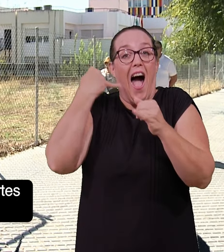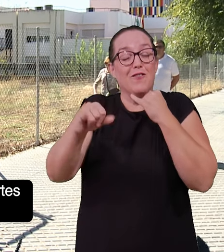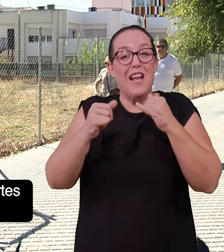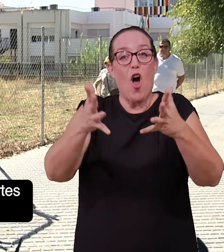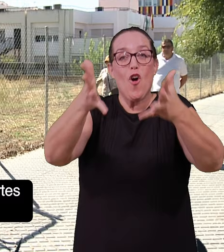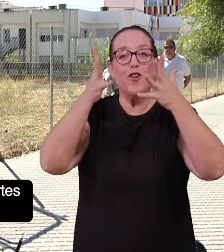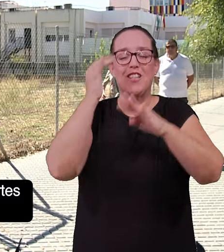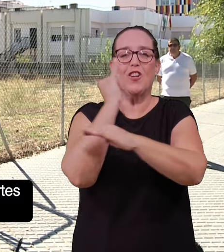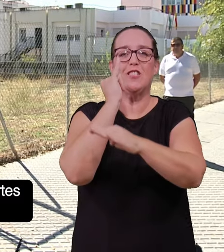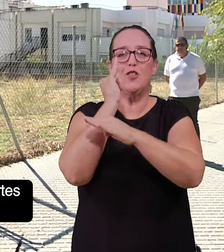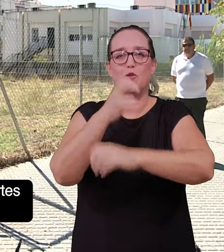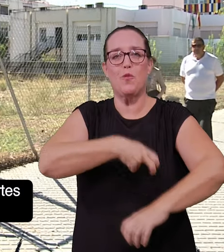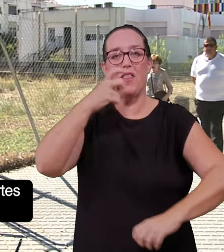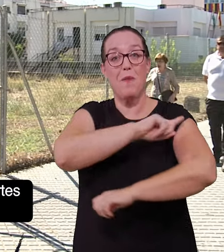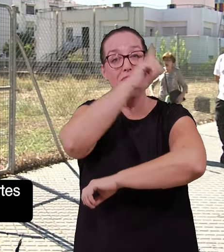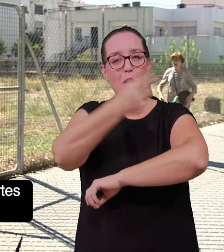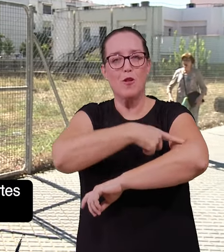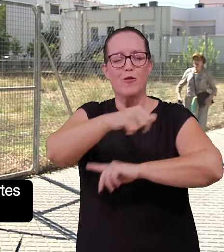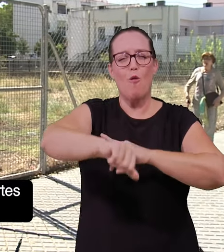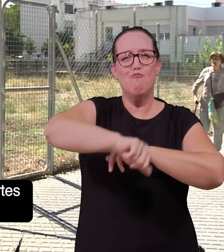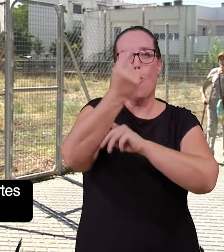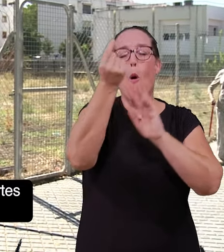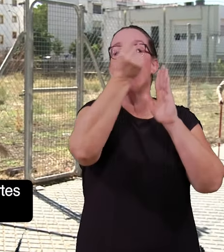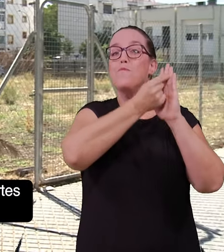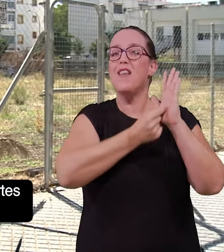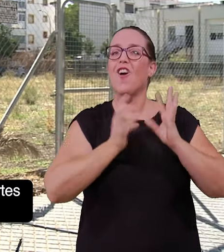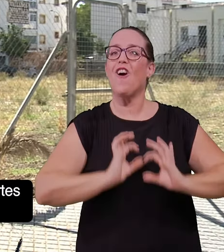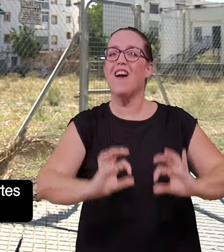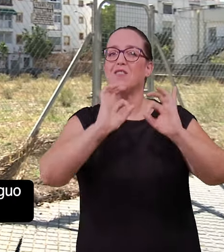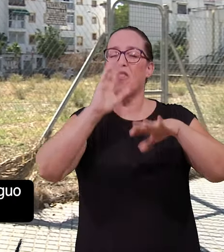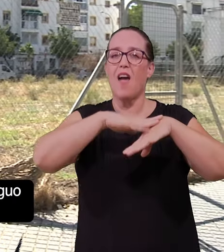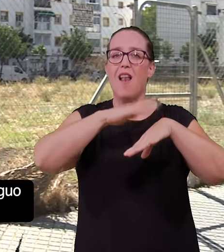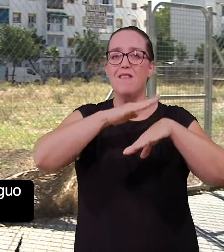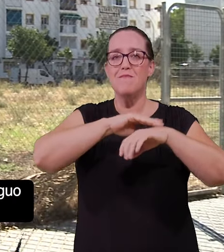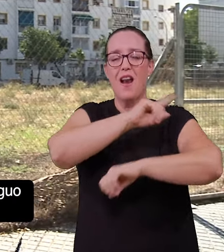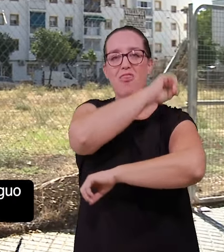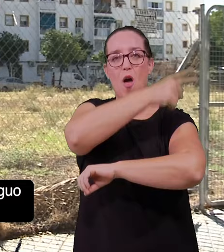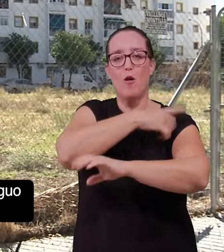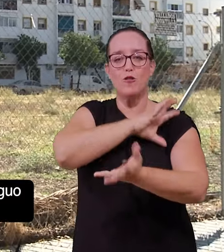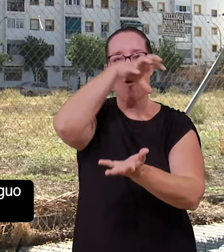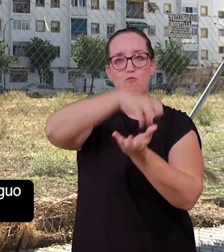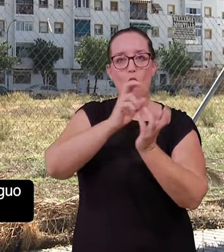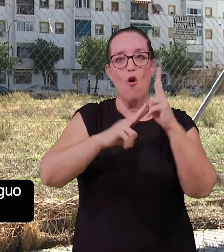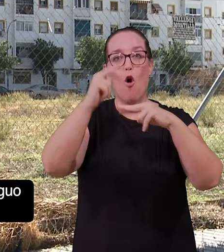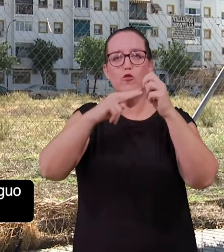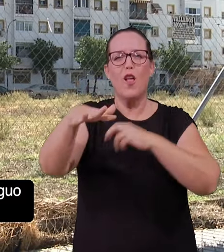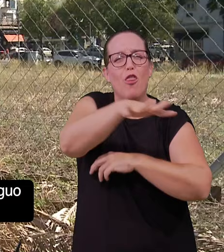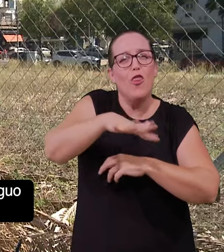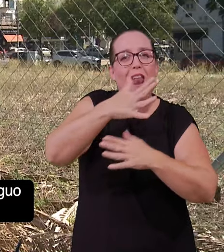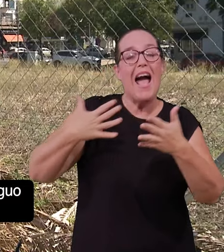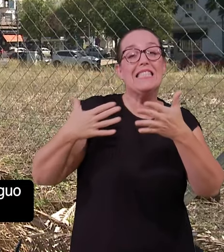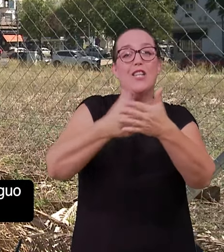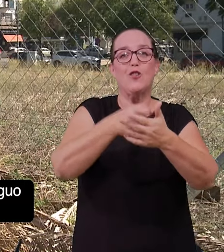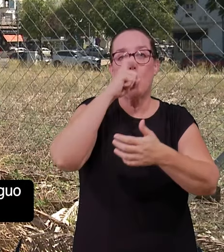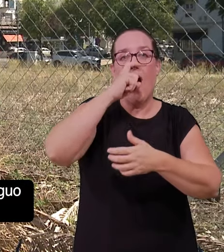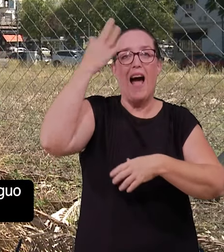Finalmente, el Consejo del Instituto Municipal de Deportes ha aprobado el pliego para la ejecución del equipamiento deportivo que se ejecutará en el